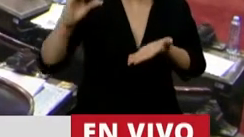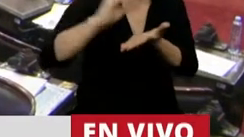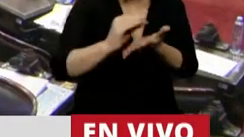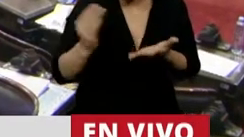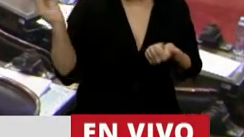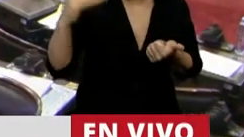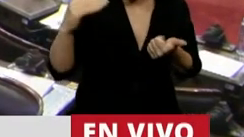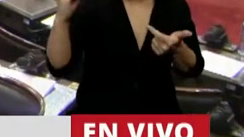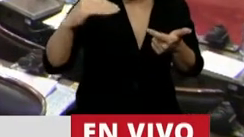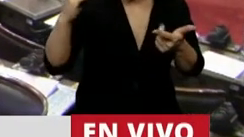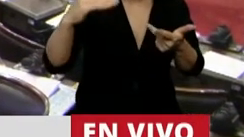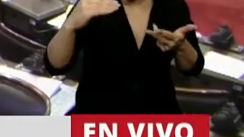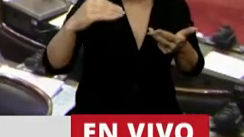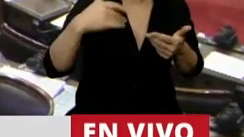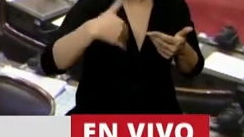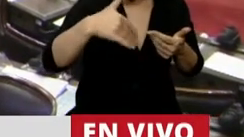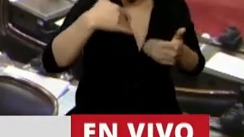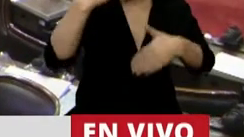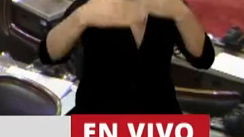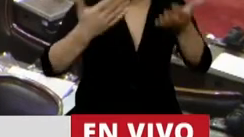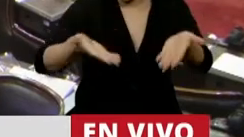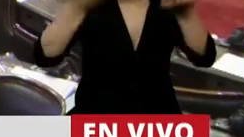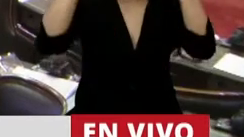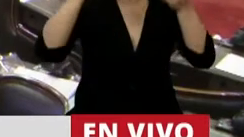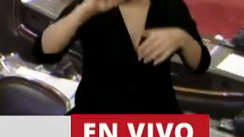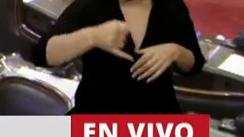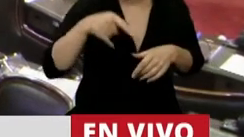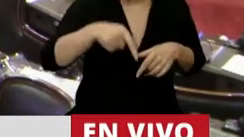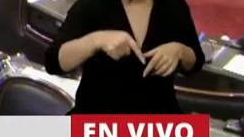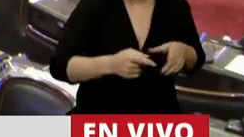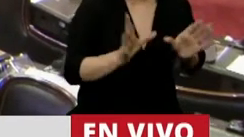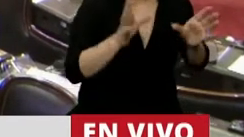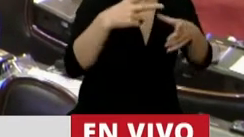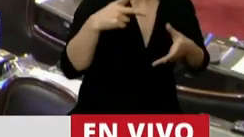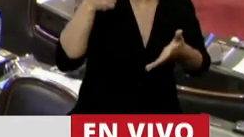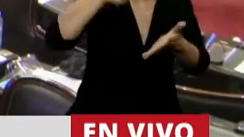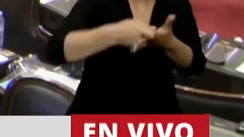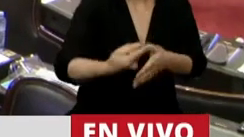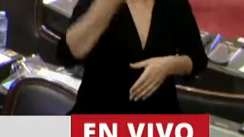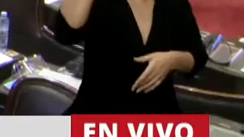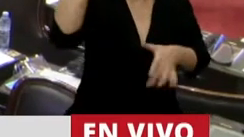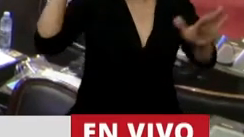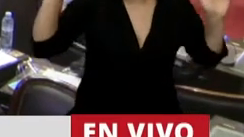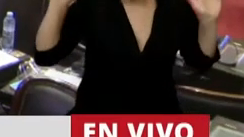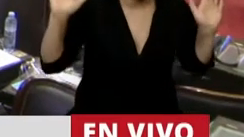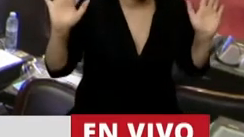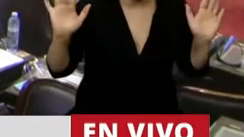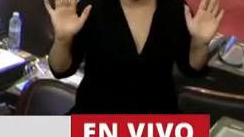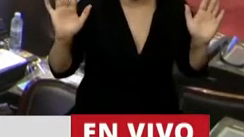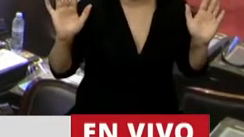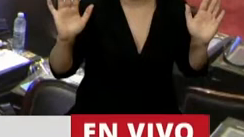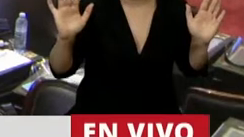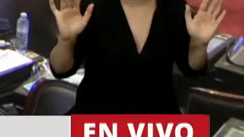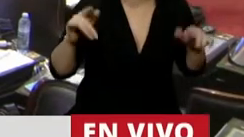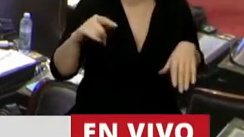Vamos a poder crecer. Este es un aporte extraordinario por esta única vez. Quiero por